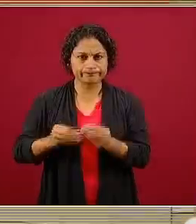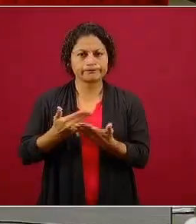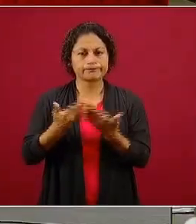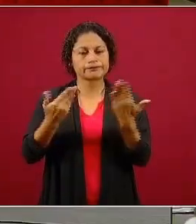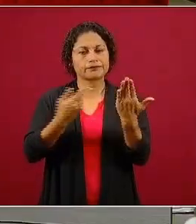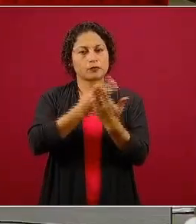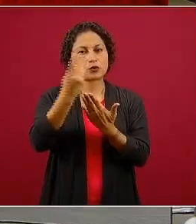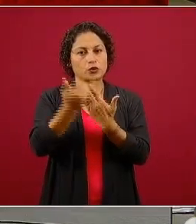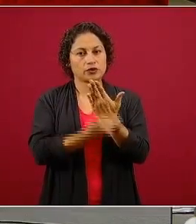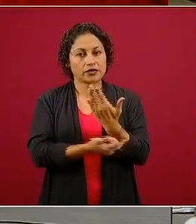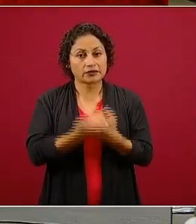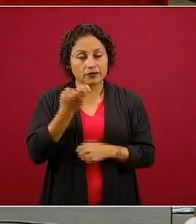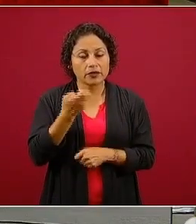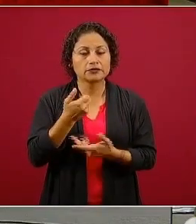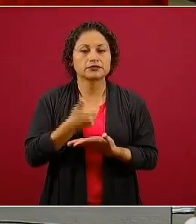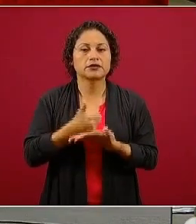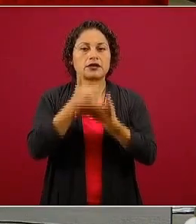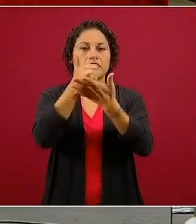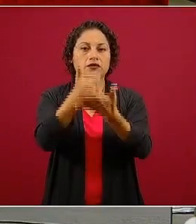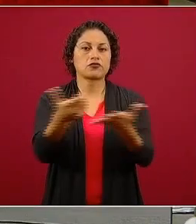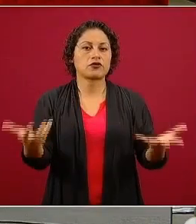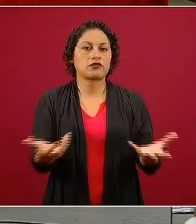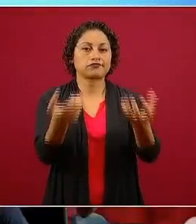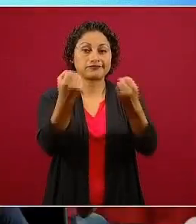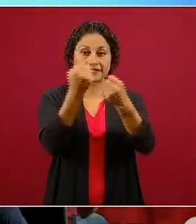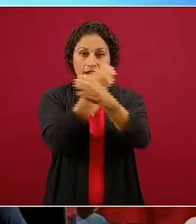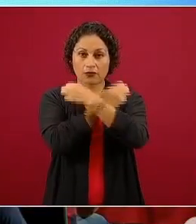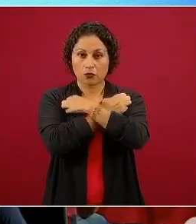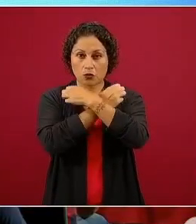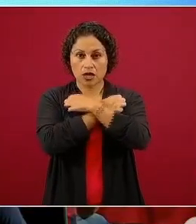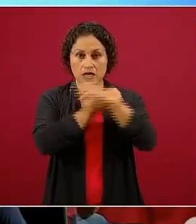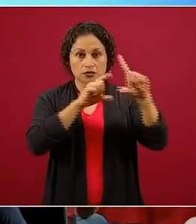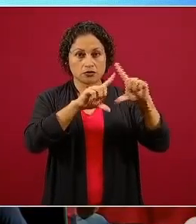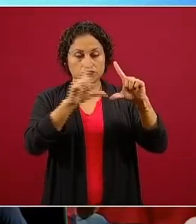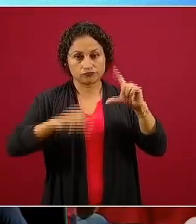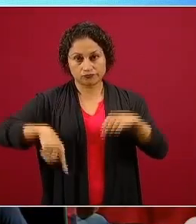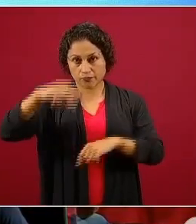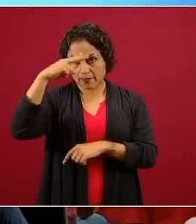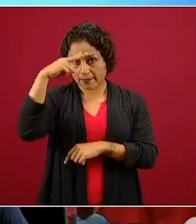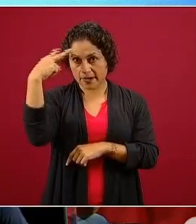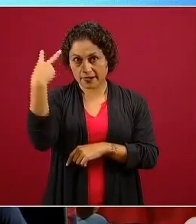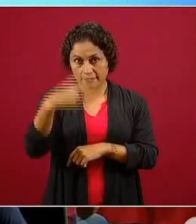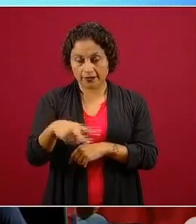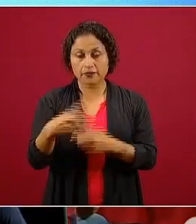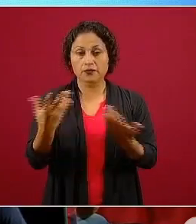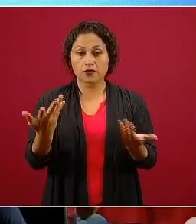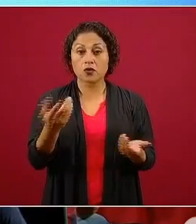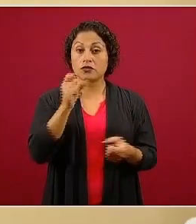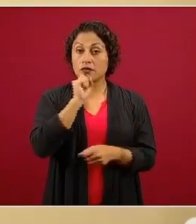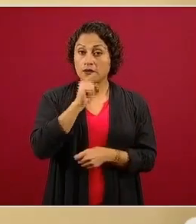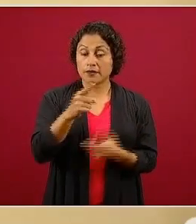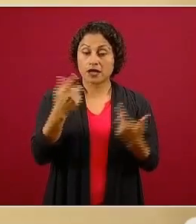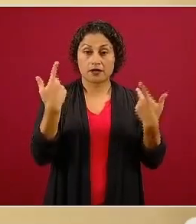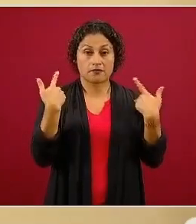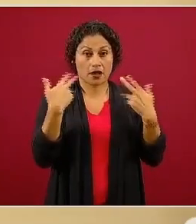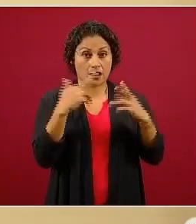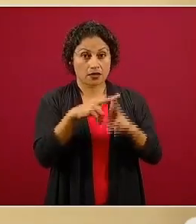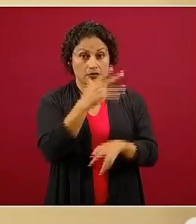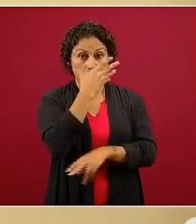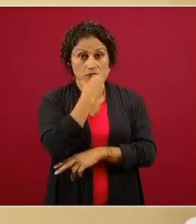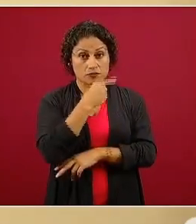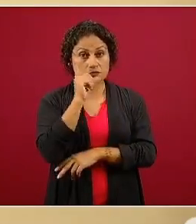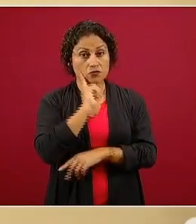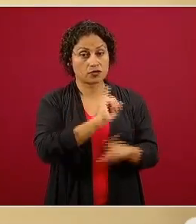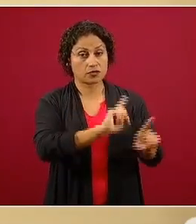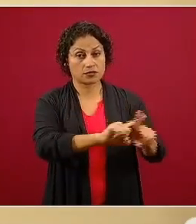educación de México actuante. Maestras y maestros, agradecerles su